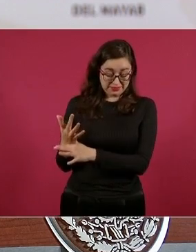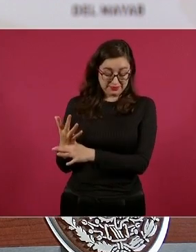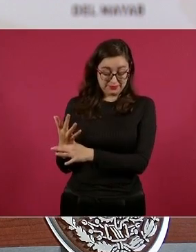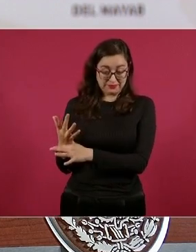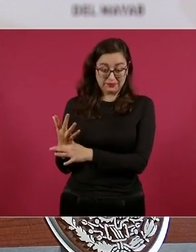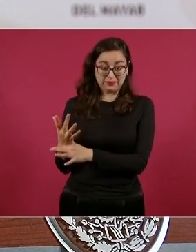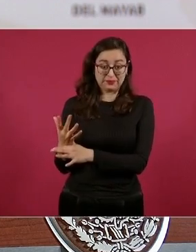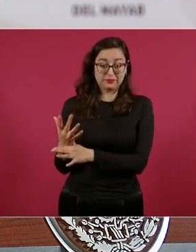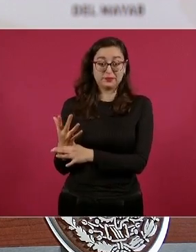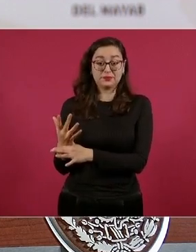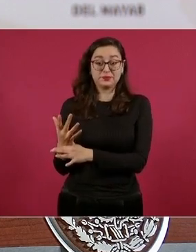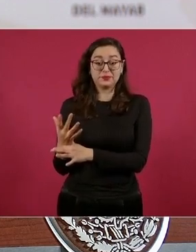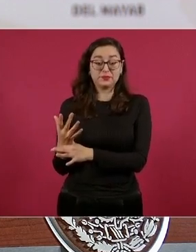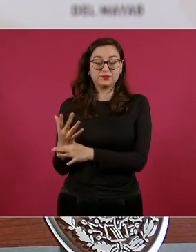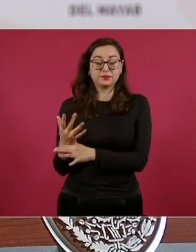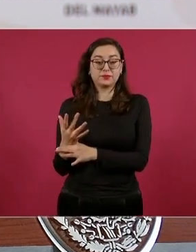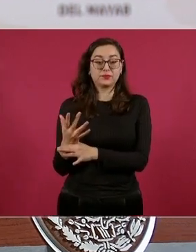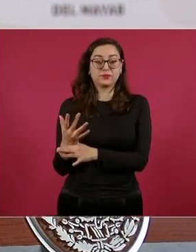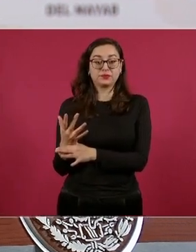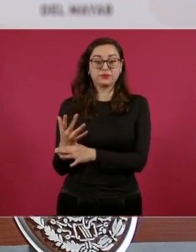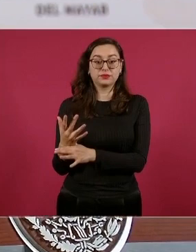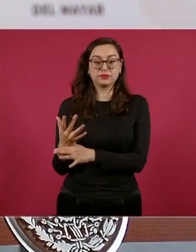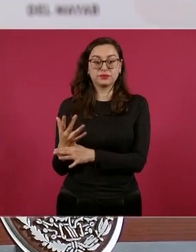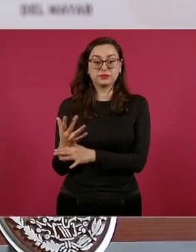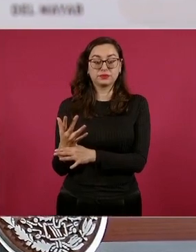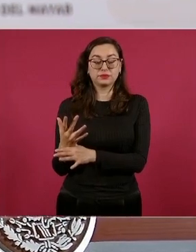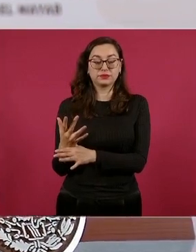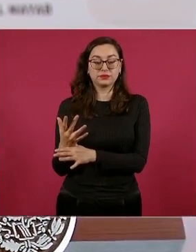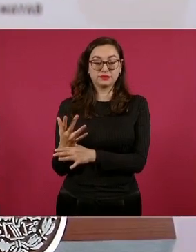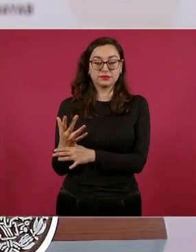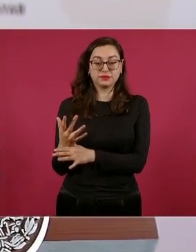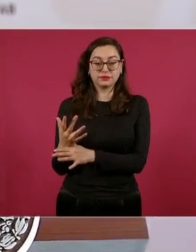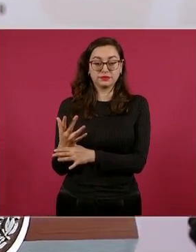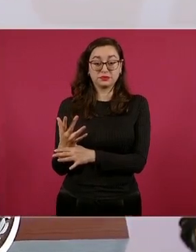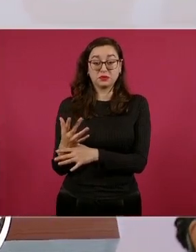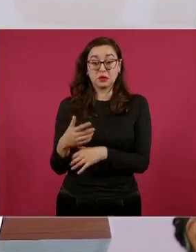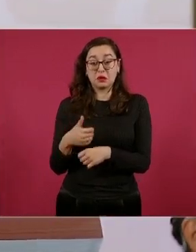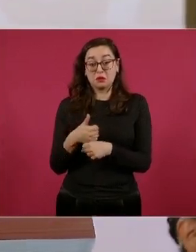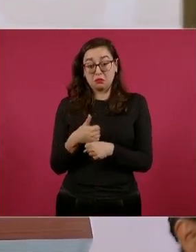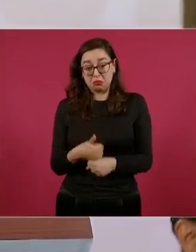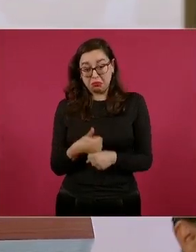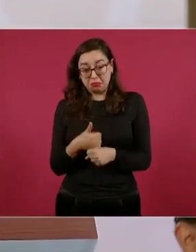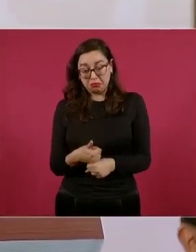Omar, el que se aflige se afloja.